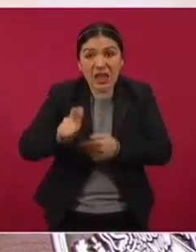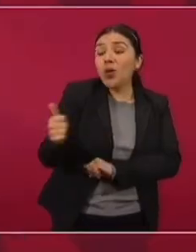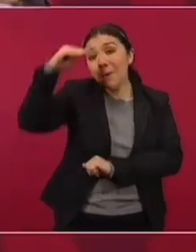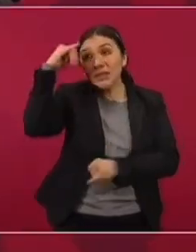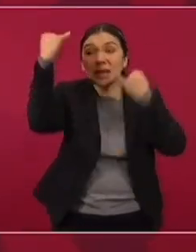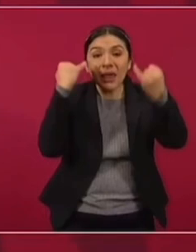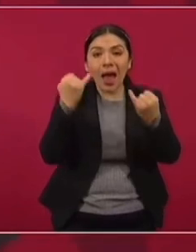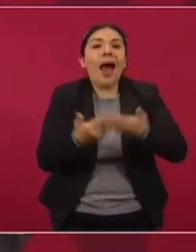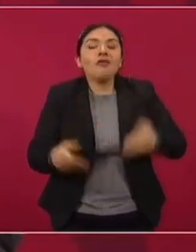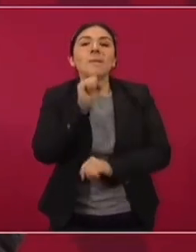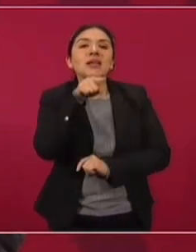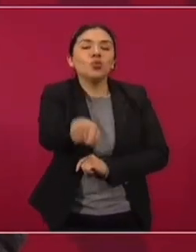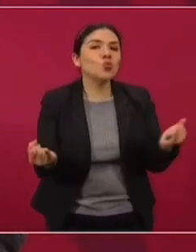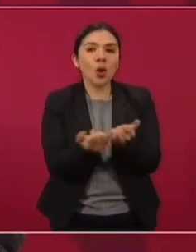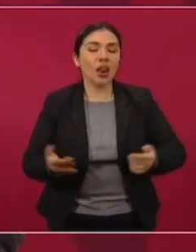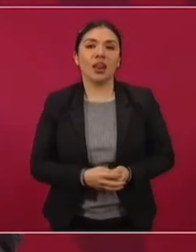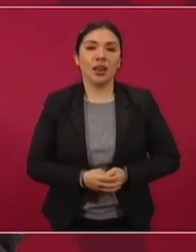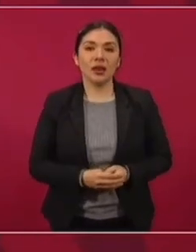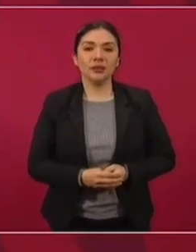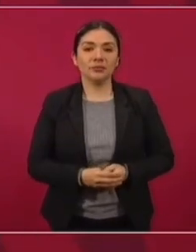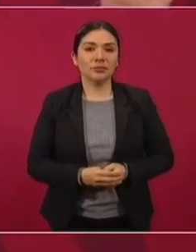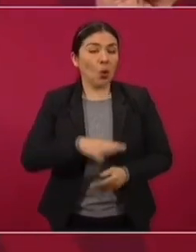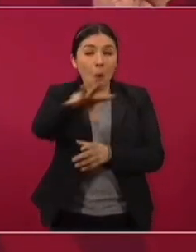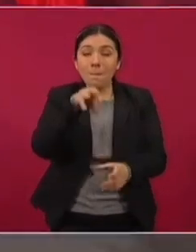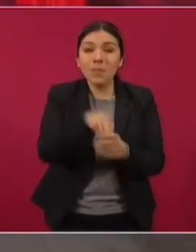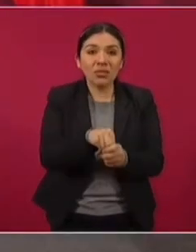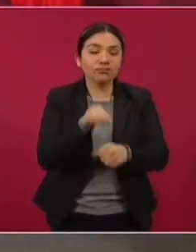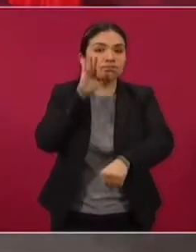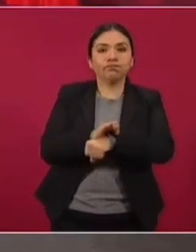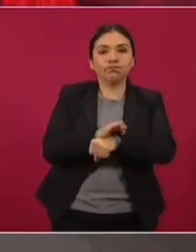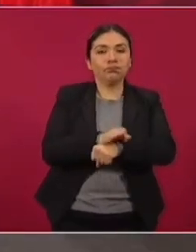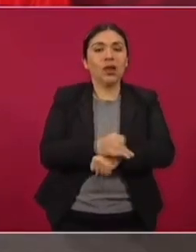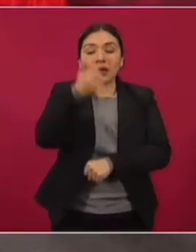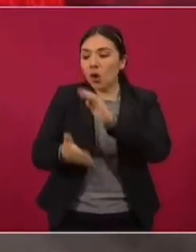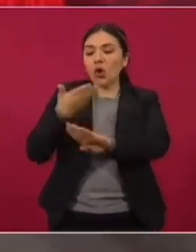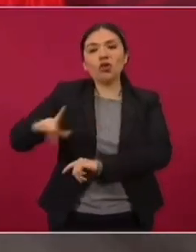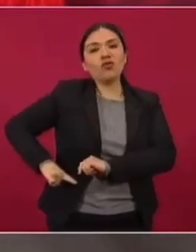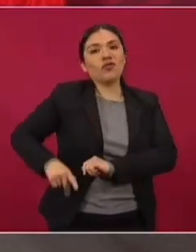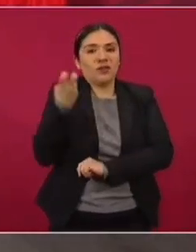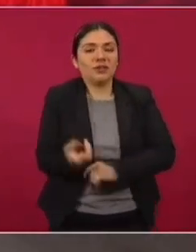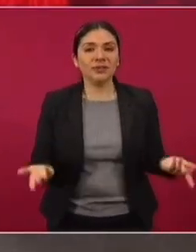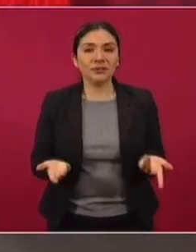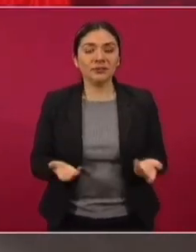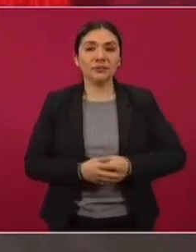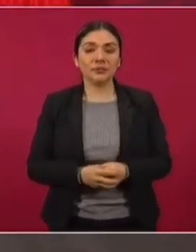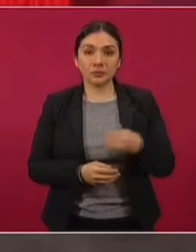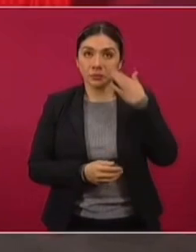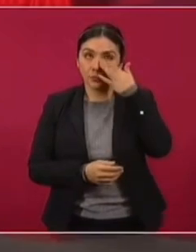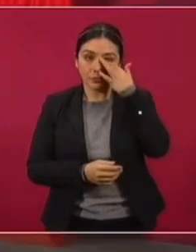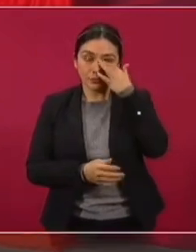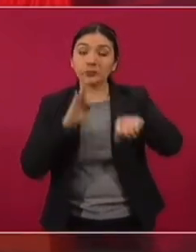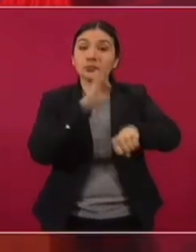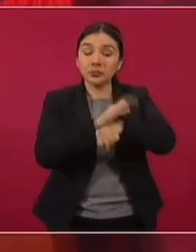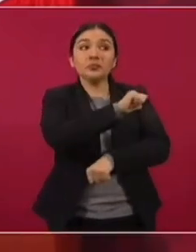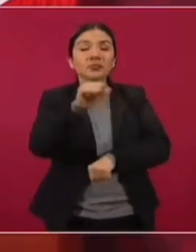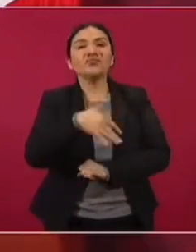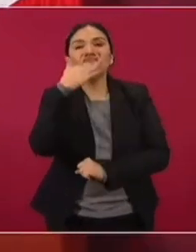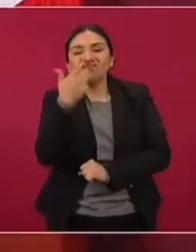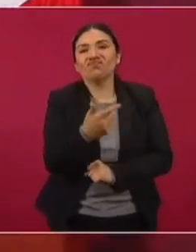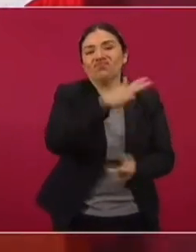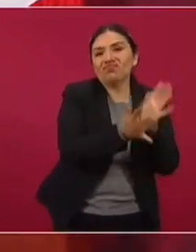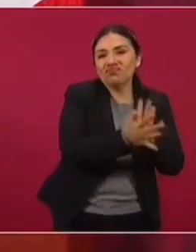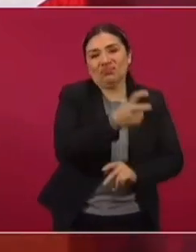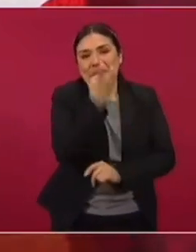honestidad. Así están ustedes, completamente en contra. De nosotros, de a favor de la mafia del poder,